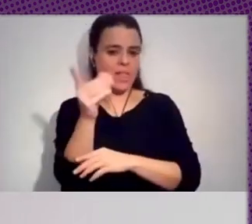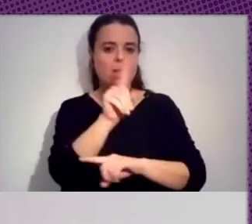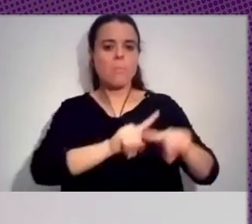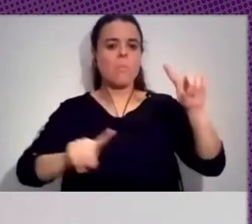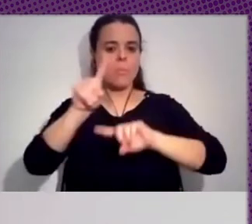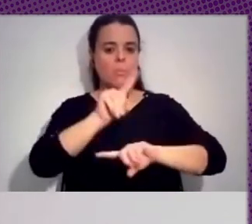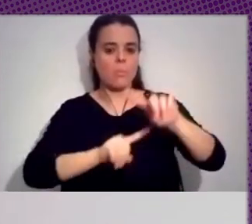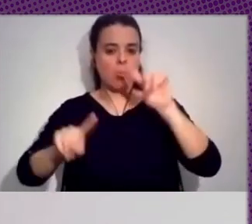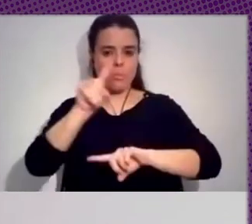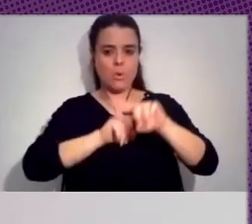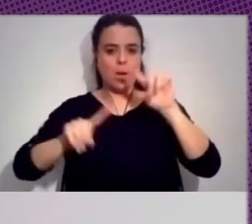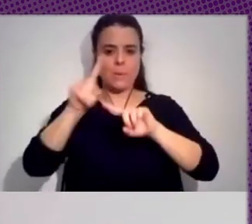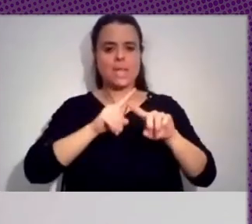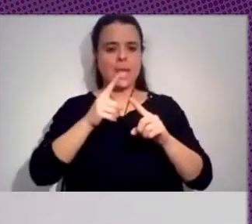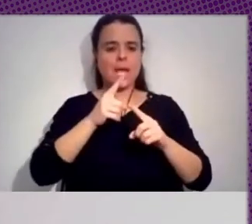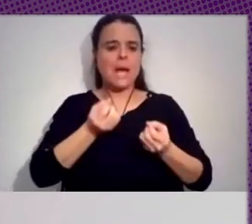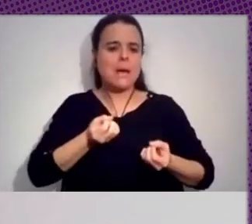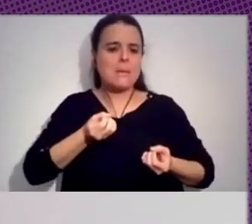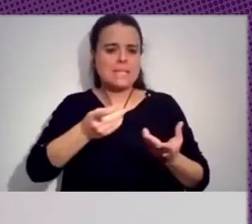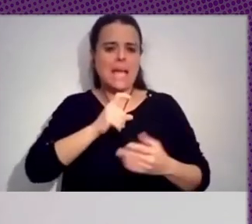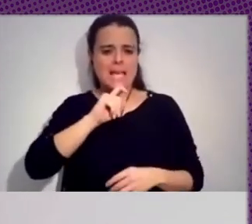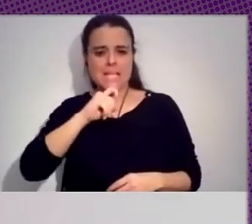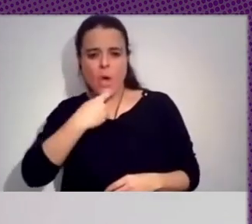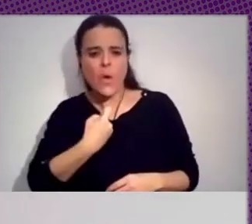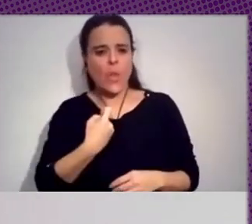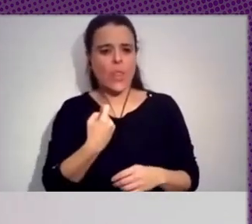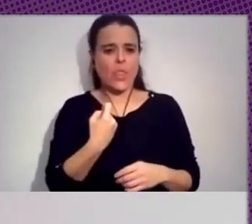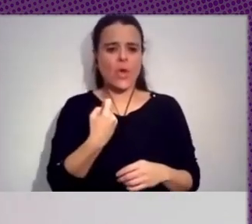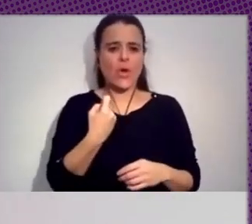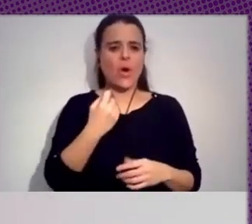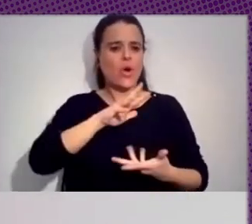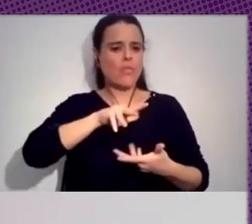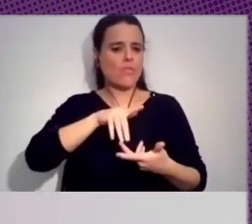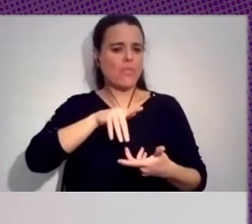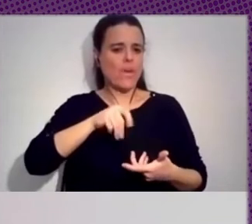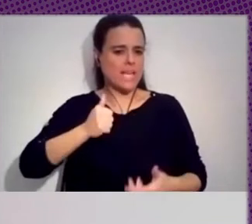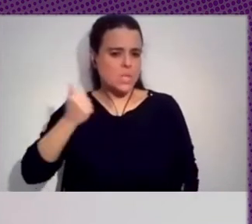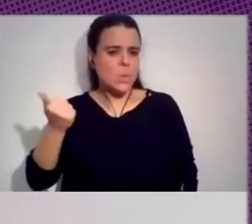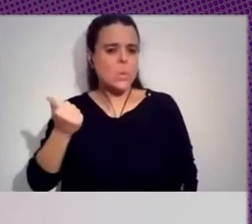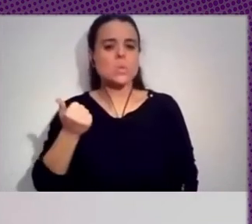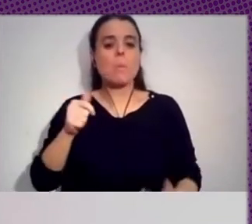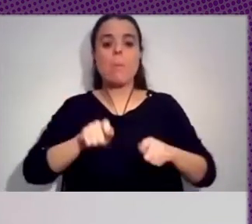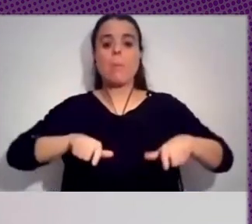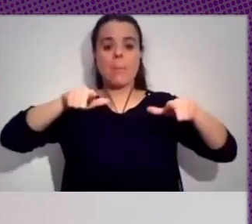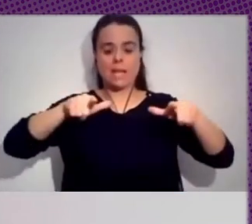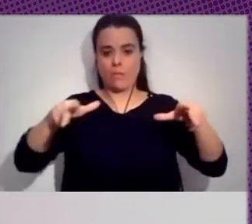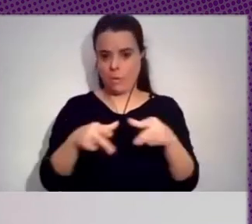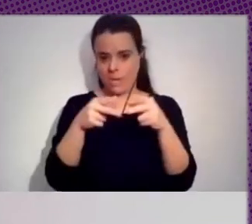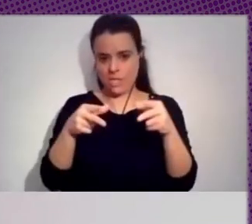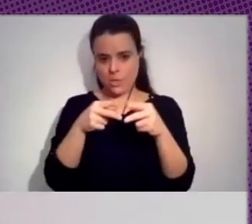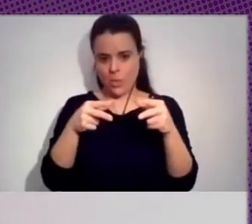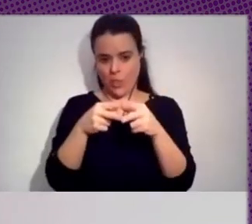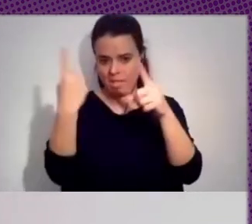mensajes de odio, fake news, bots, etcétera, en las diferentes plataformas sociales, y sí que